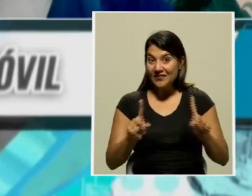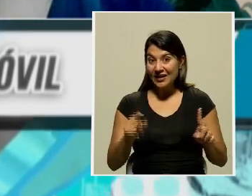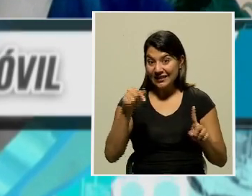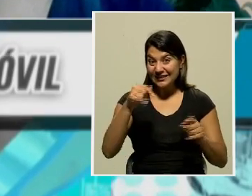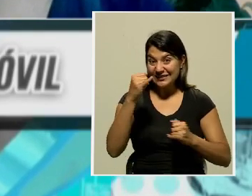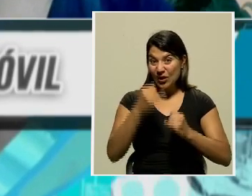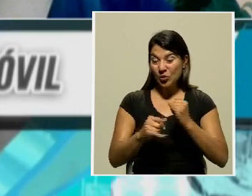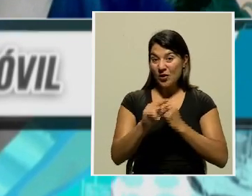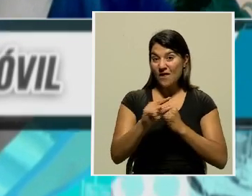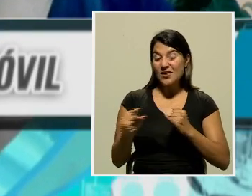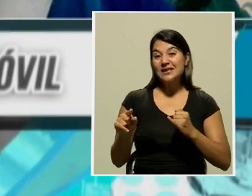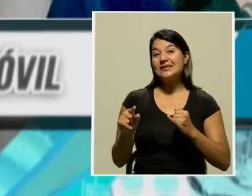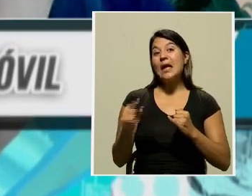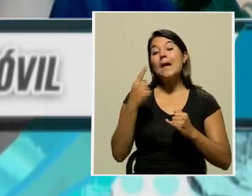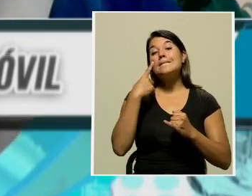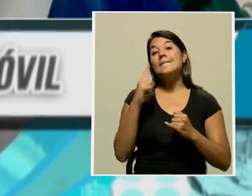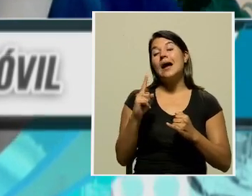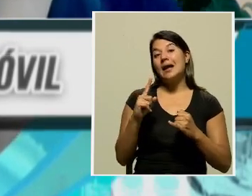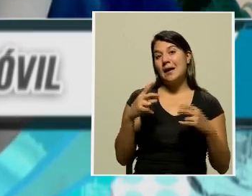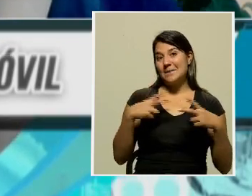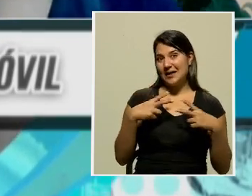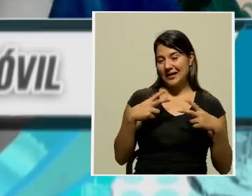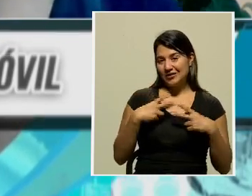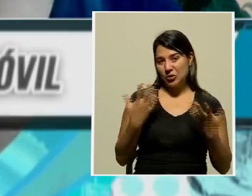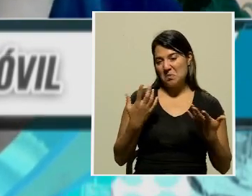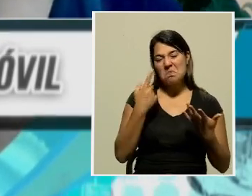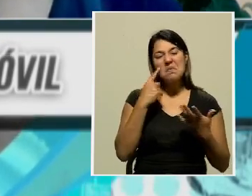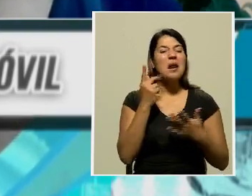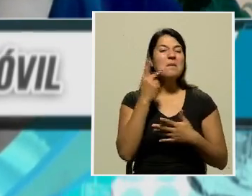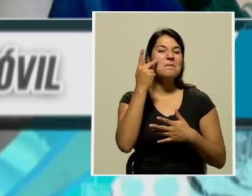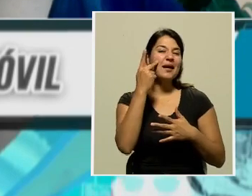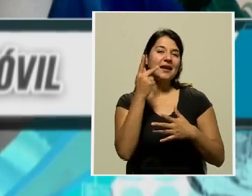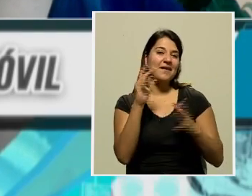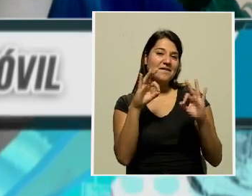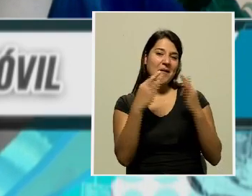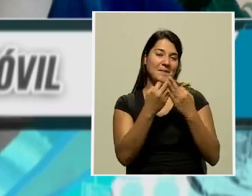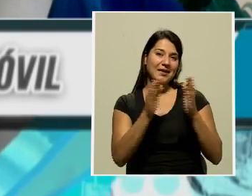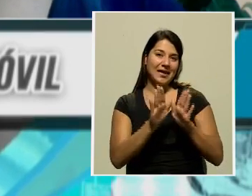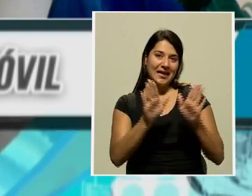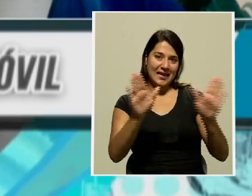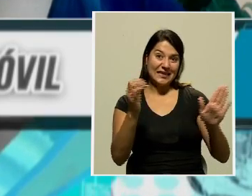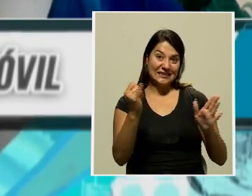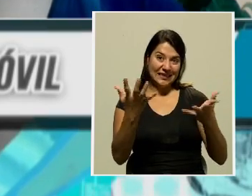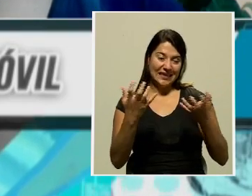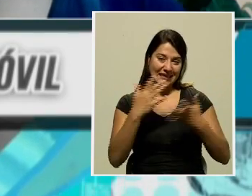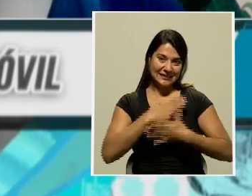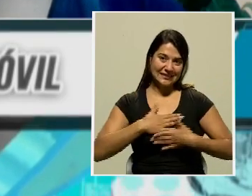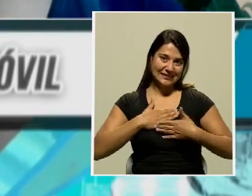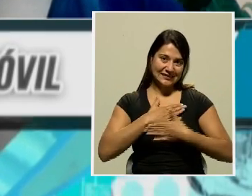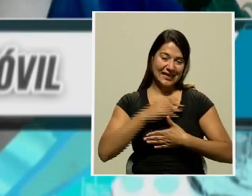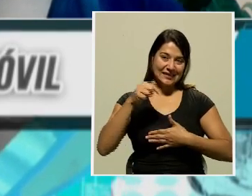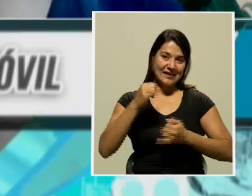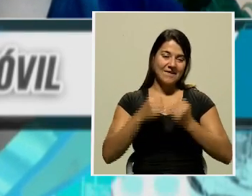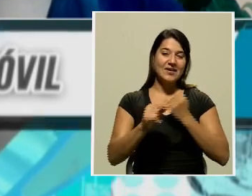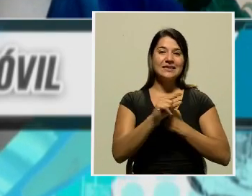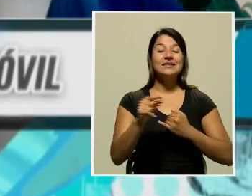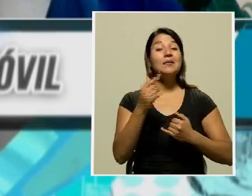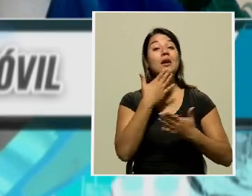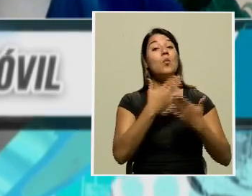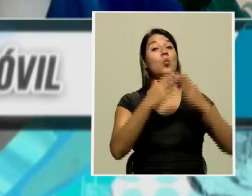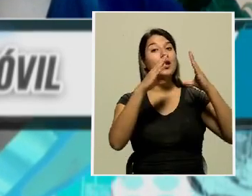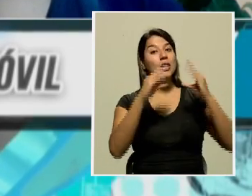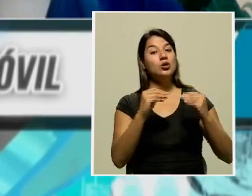vacaciones para que los padres de familia y en general, quien quiera entretenerse dentro de la capital este fin de semana pueda hacerlo. Buenas noches,